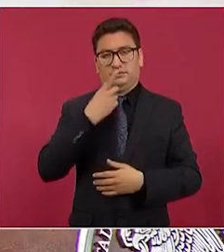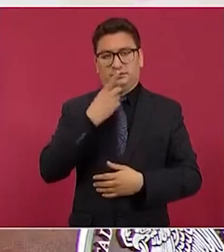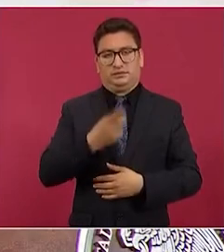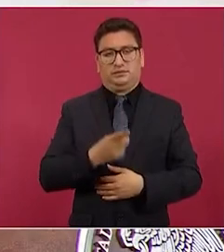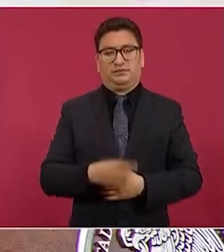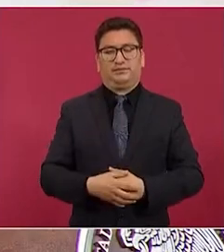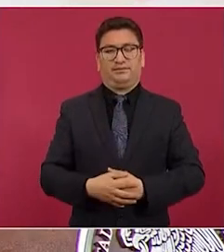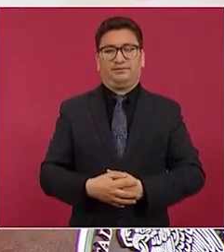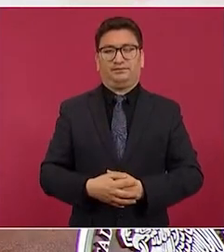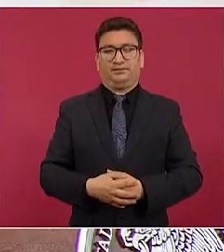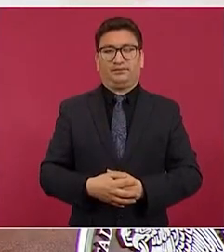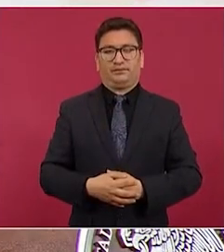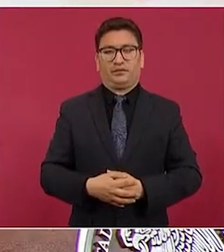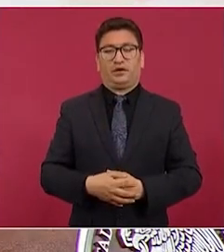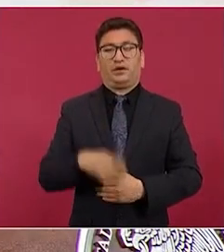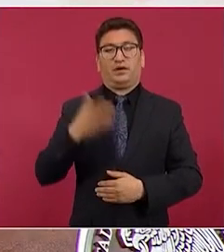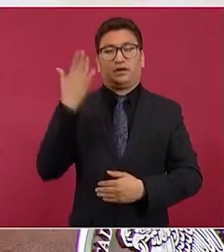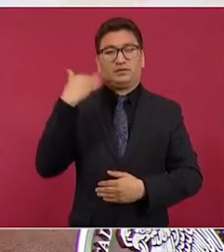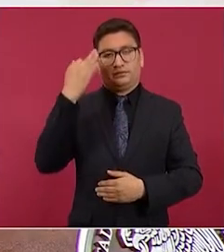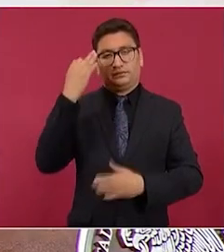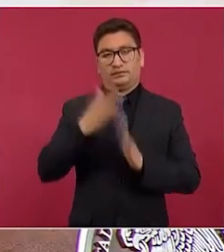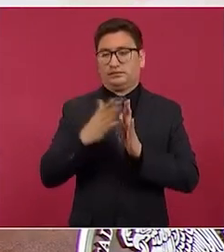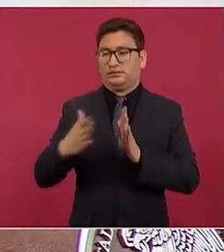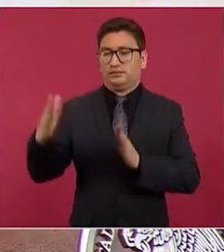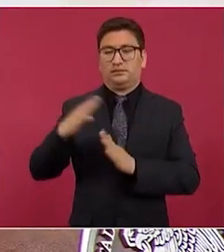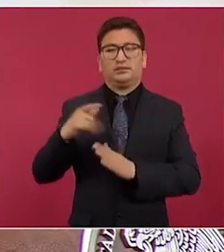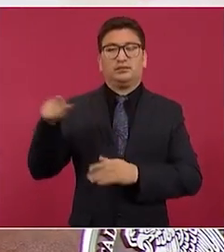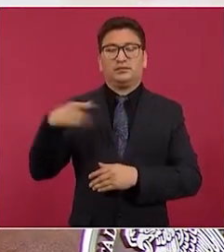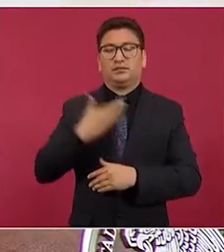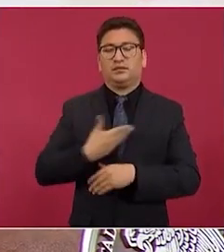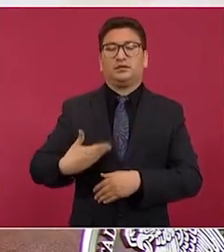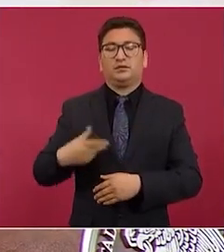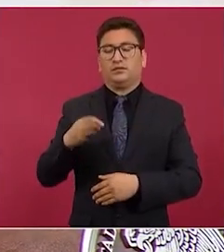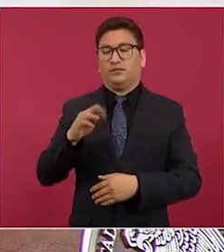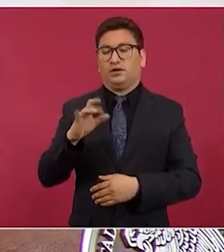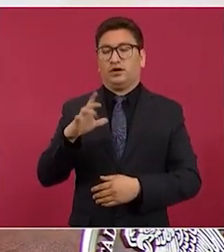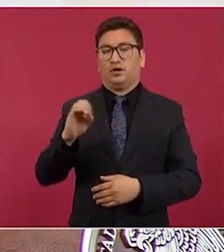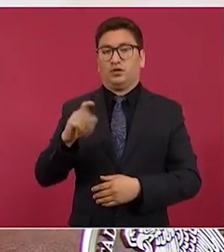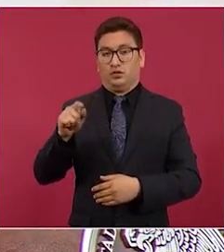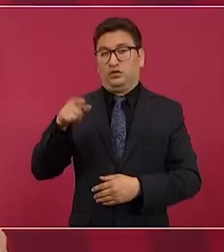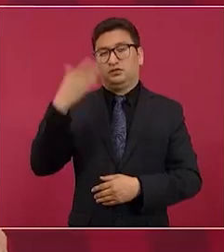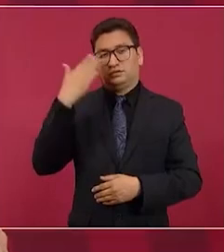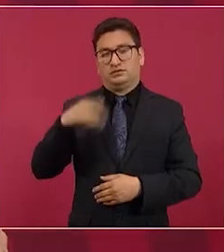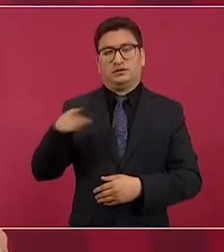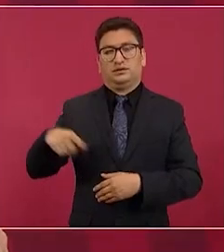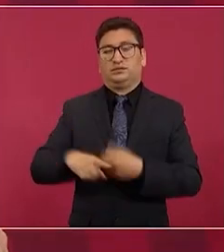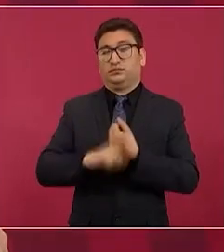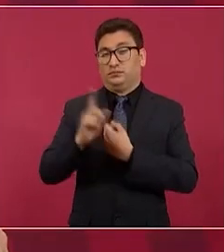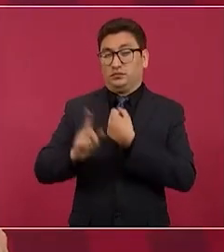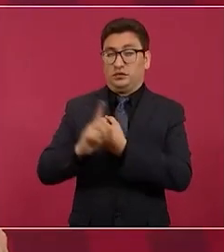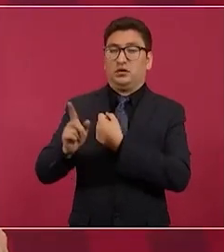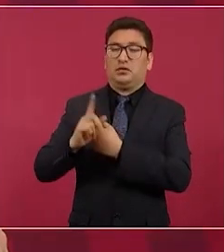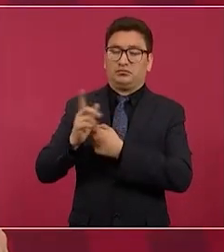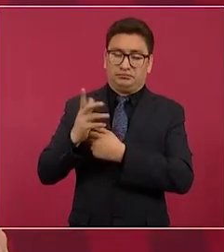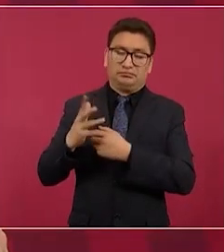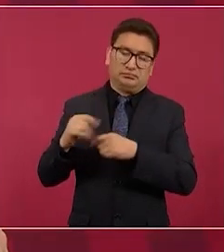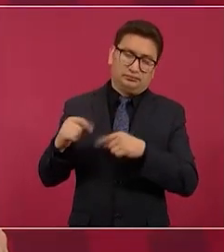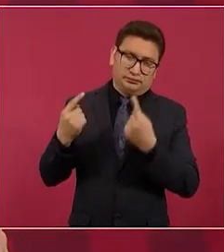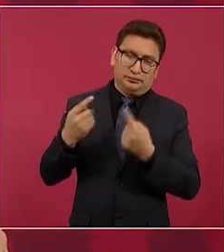solo en el franquismo por lo que significó se rompieron las relaciones,